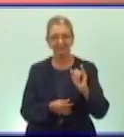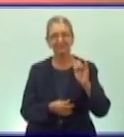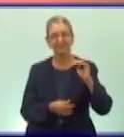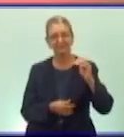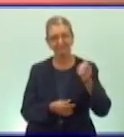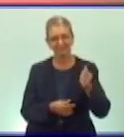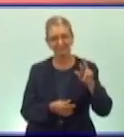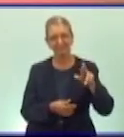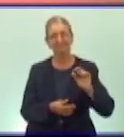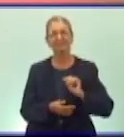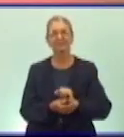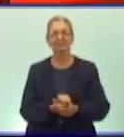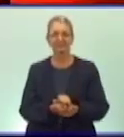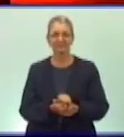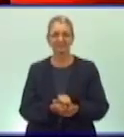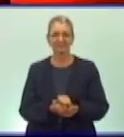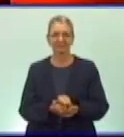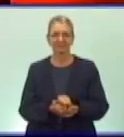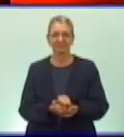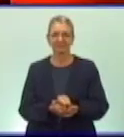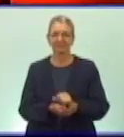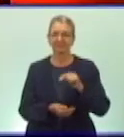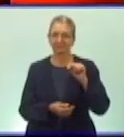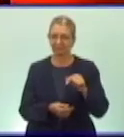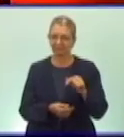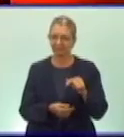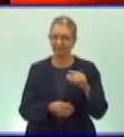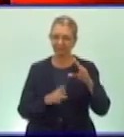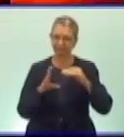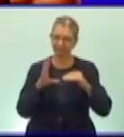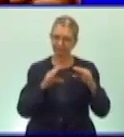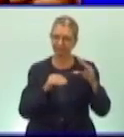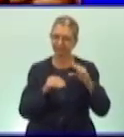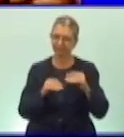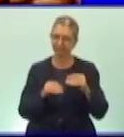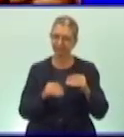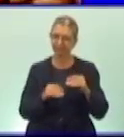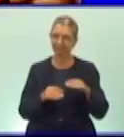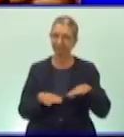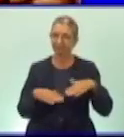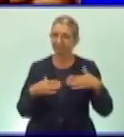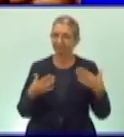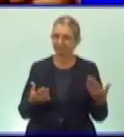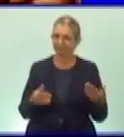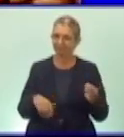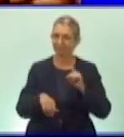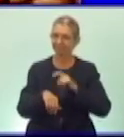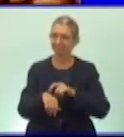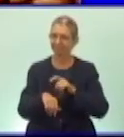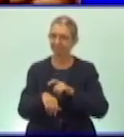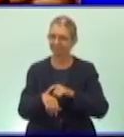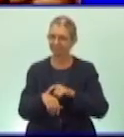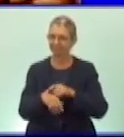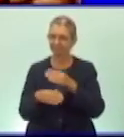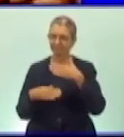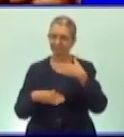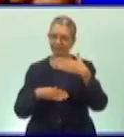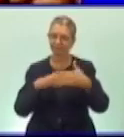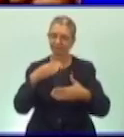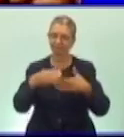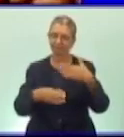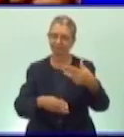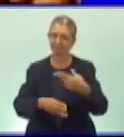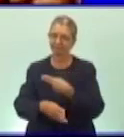Santana ahora vamos a conversar acerca de los momentos del proceso histórico de Cuba